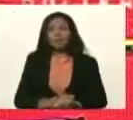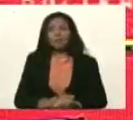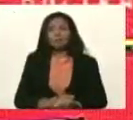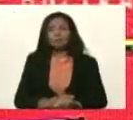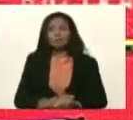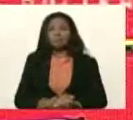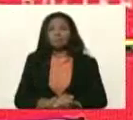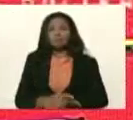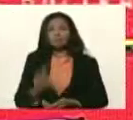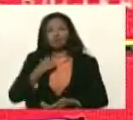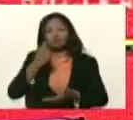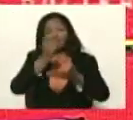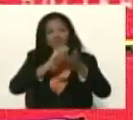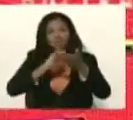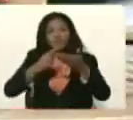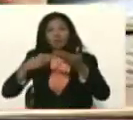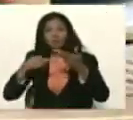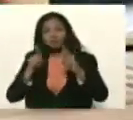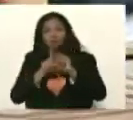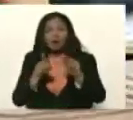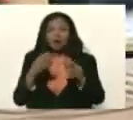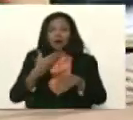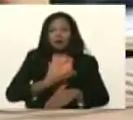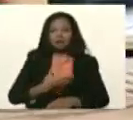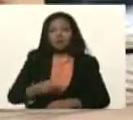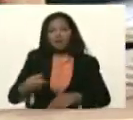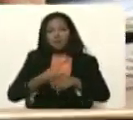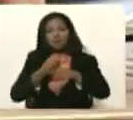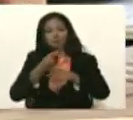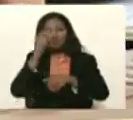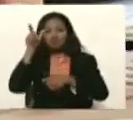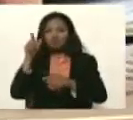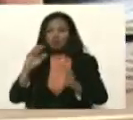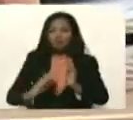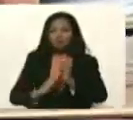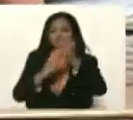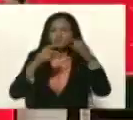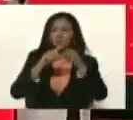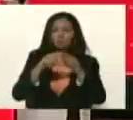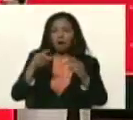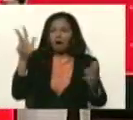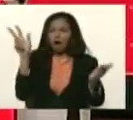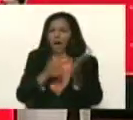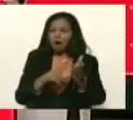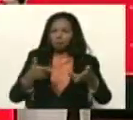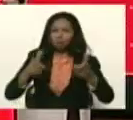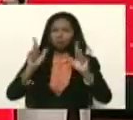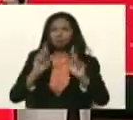azteca, le firmo los recursos a las alcaldías, gobernaciones, y al poder popular, aprobado, una guarada,